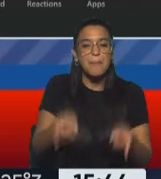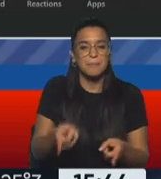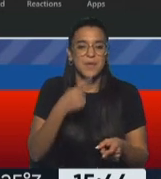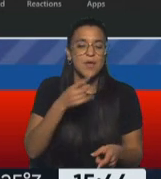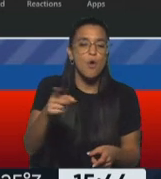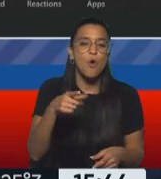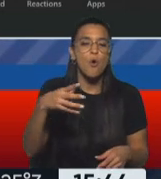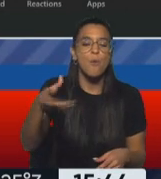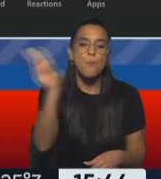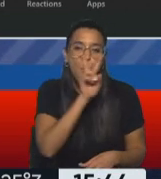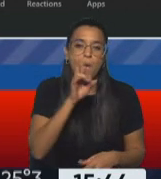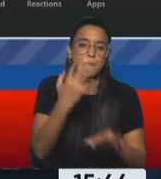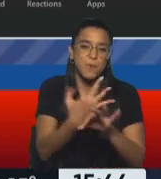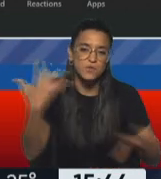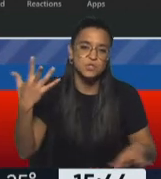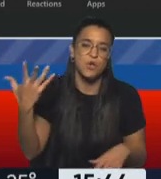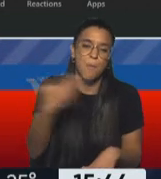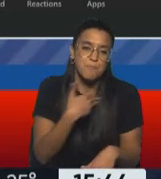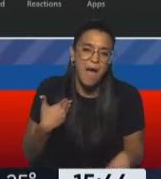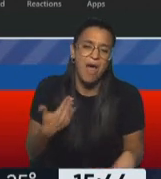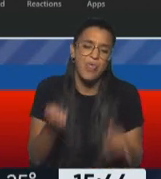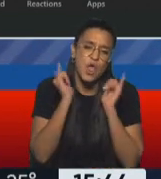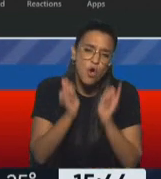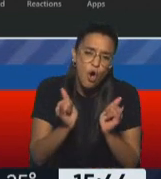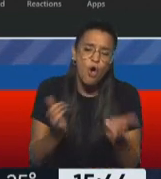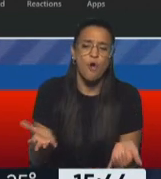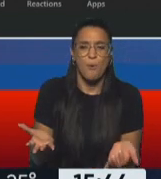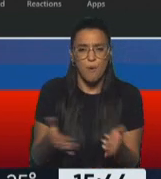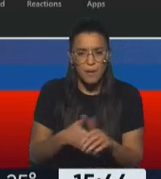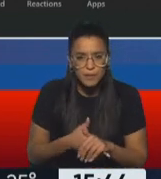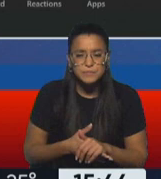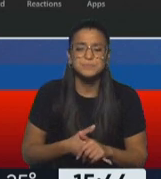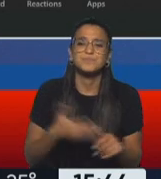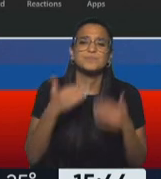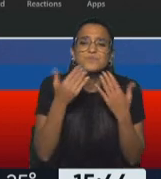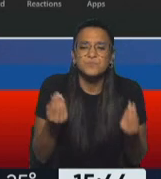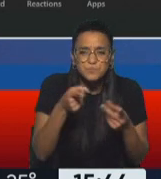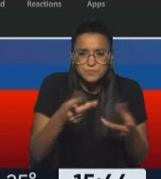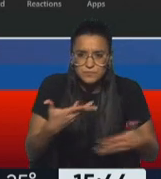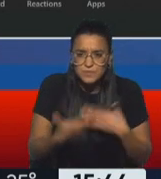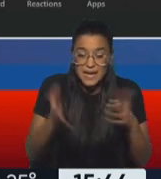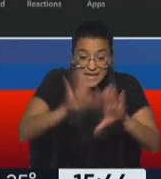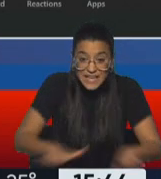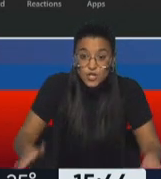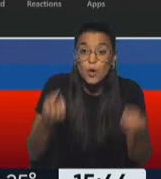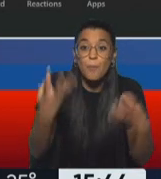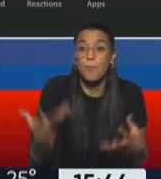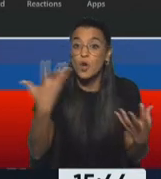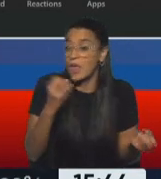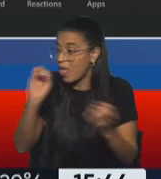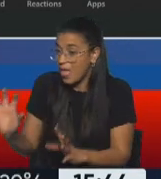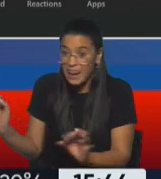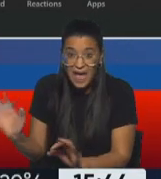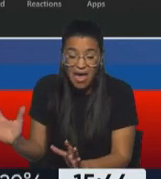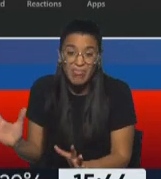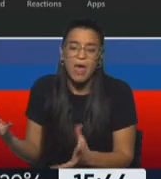mujer profesional, madre, joven, ¿no? Que, no sé, o sea, que lleva a sus niños porque no tiene dónde dejarlos